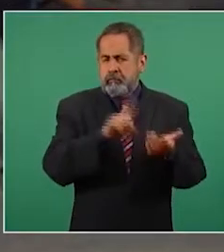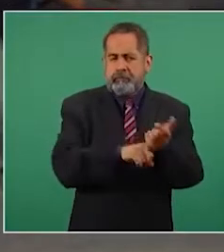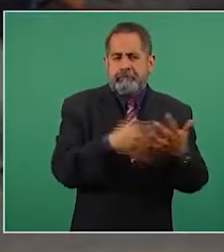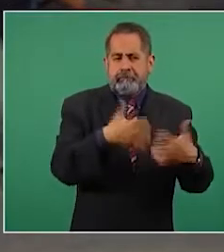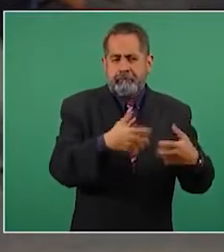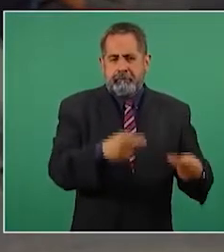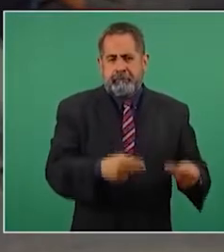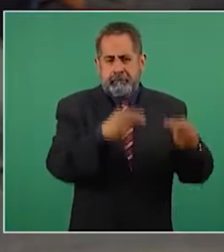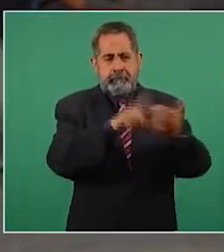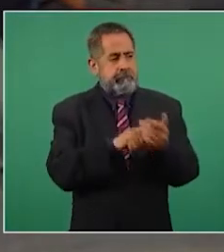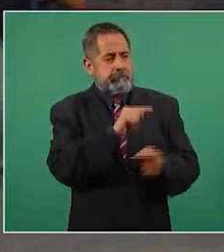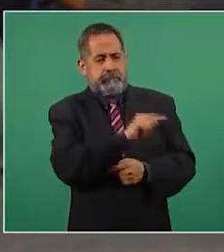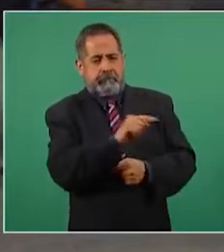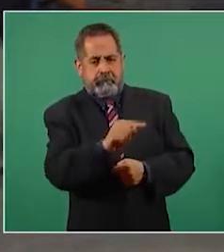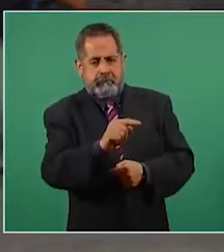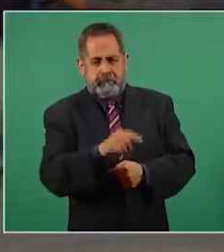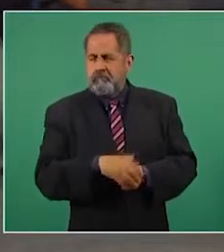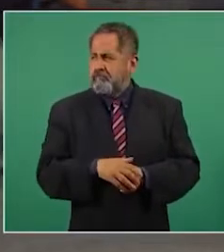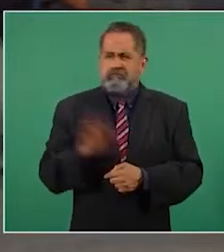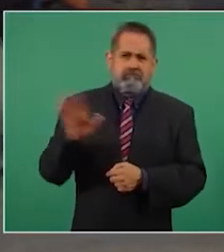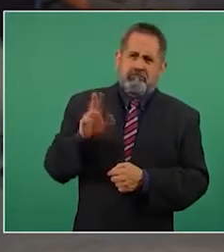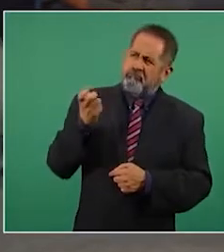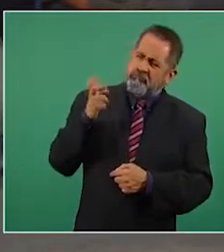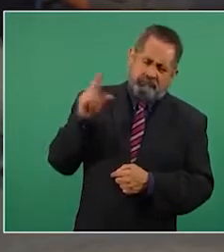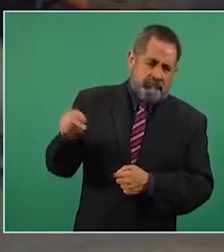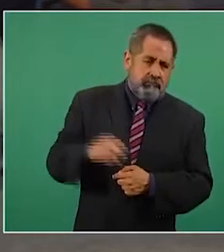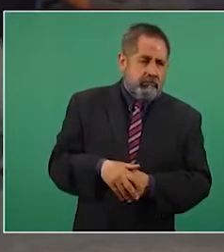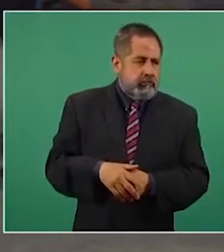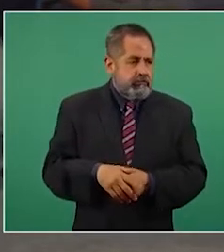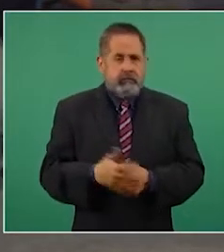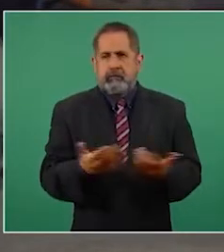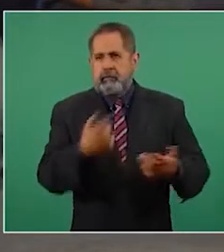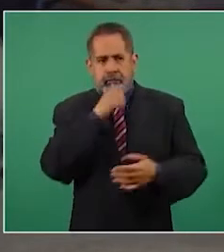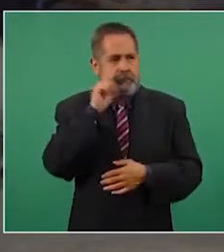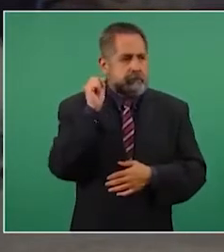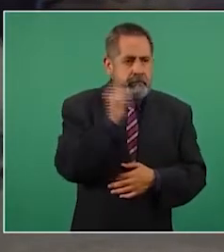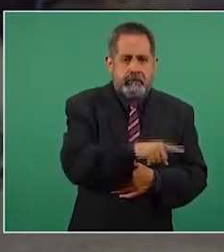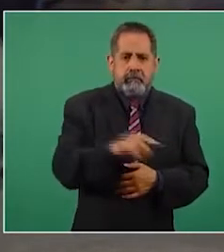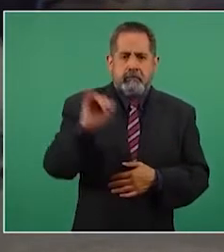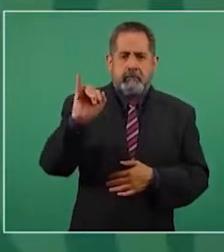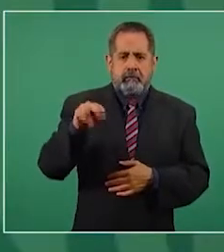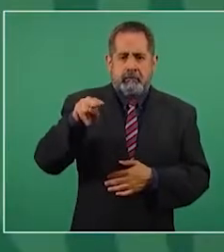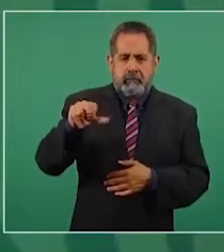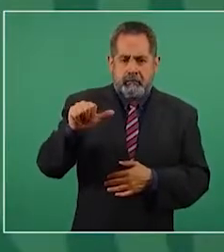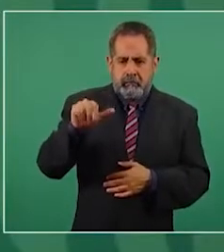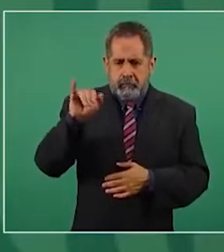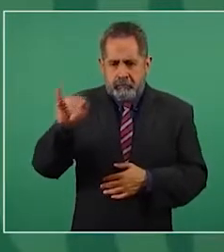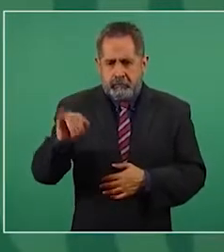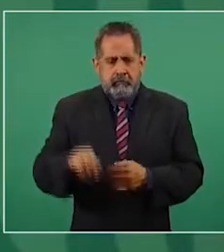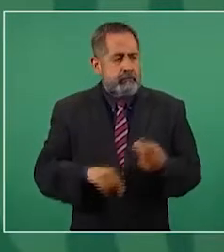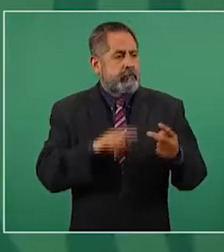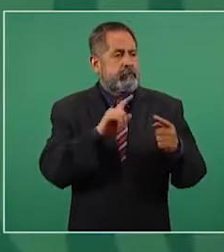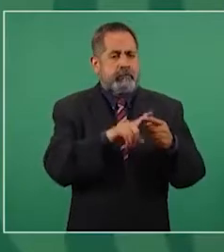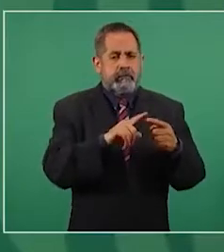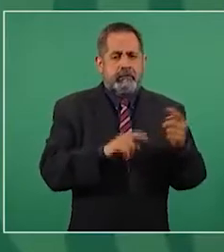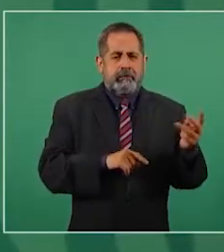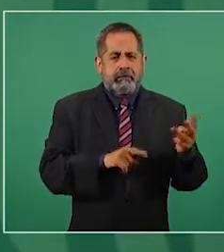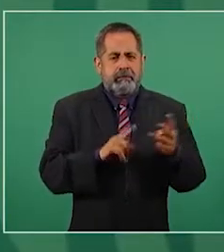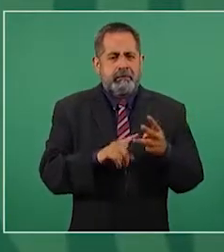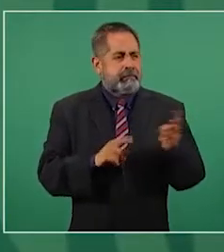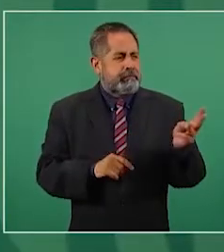sino por el Instituto de la Transparencia, por el Instituto de la